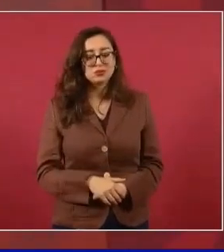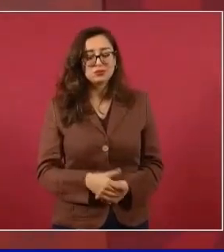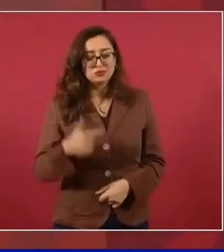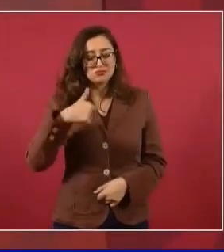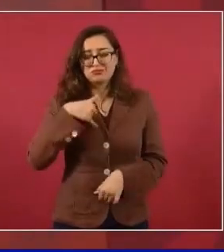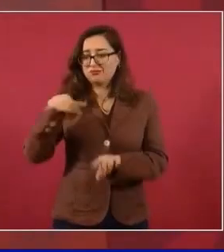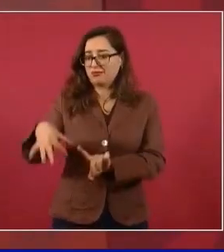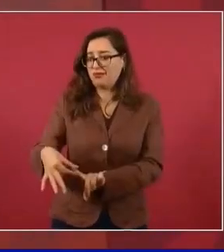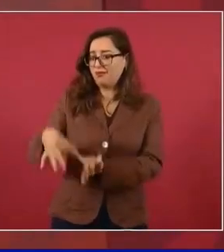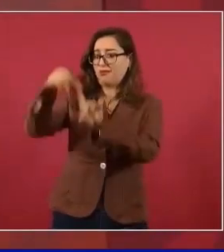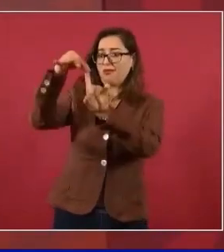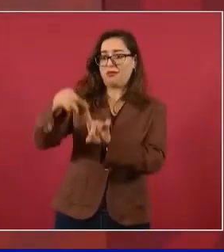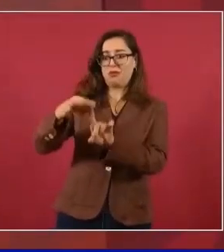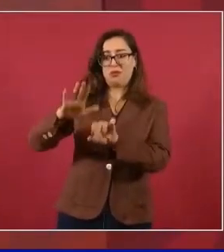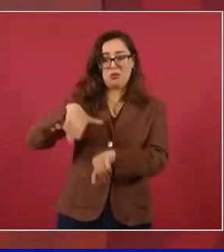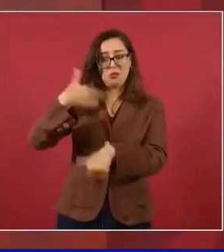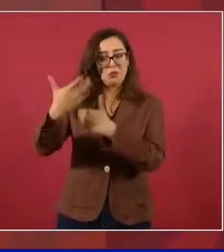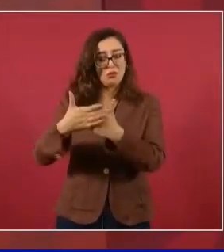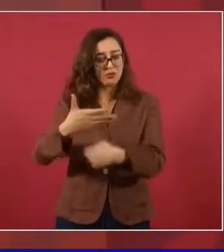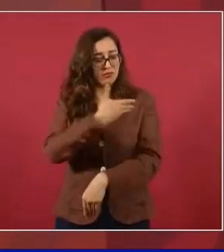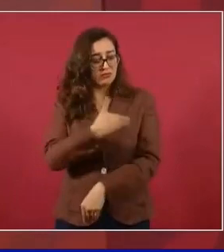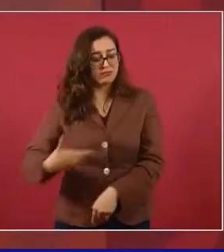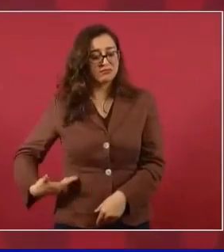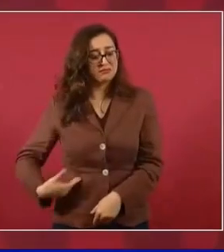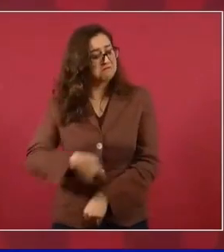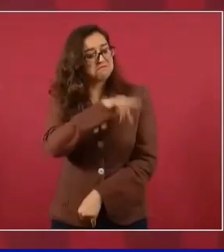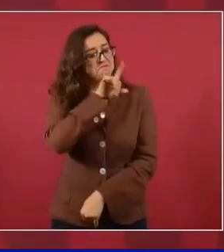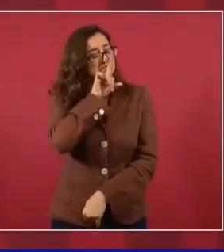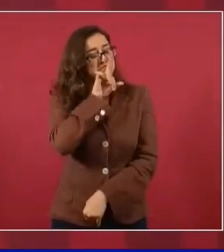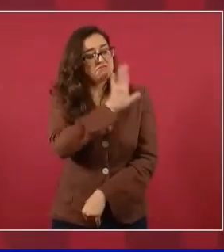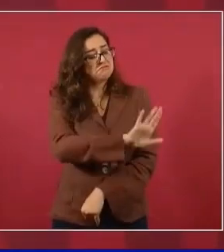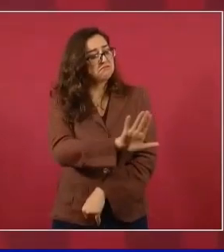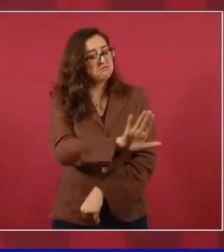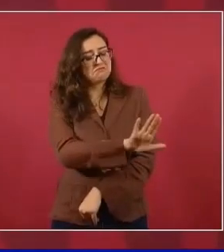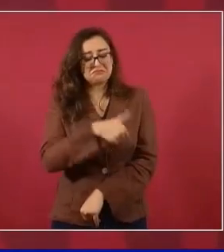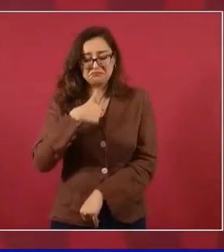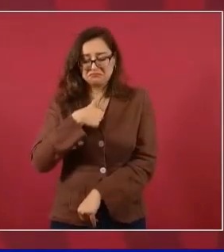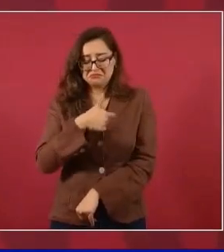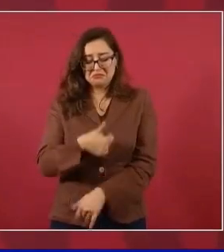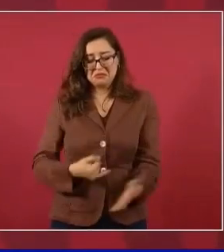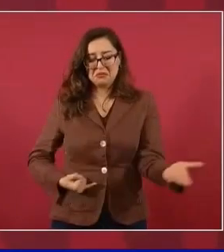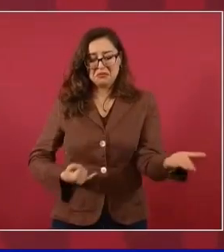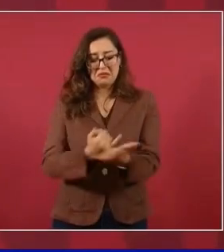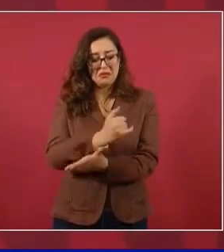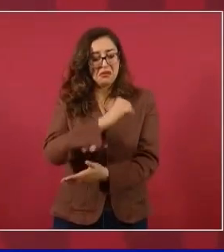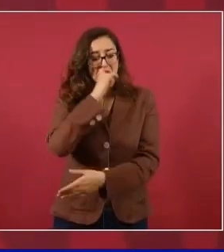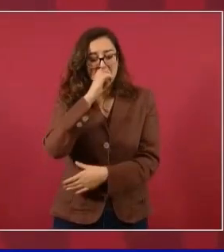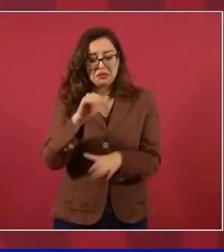hay el gran elector, ya se acabó eso.